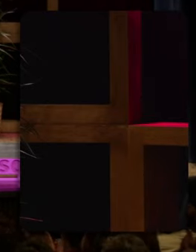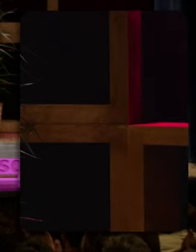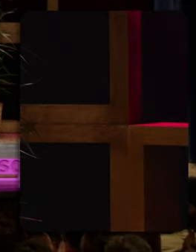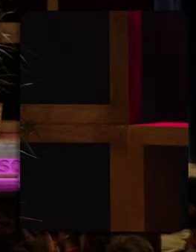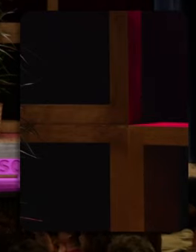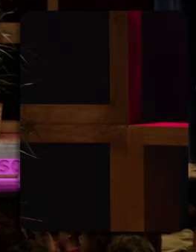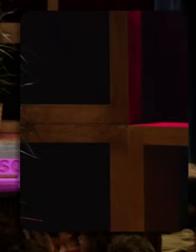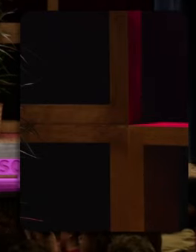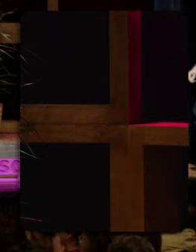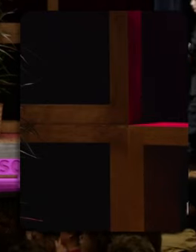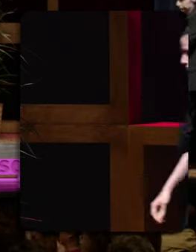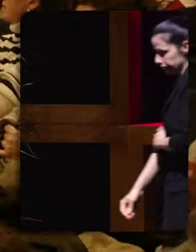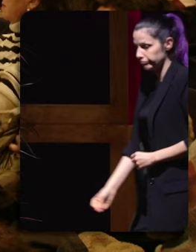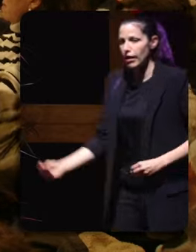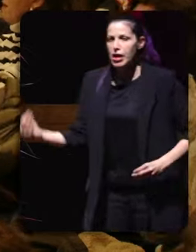Alguna pregunta máis?